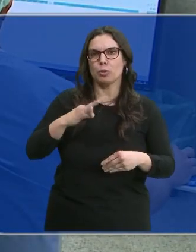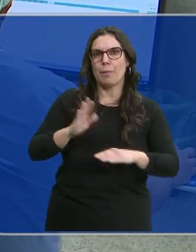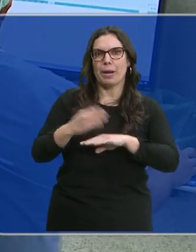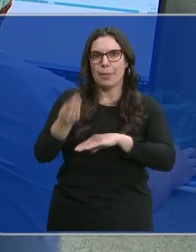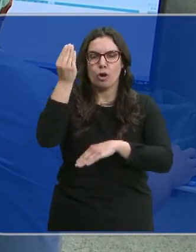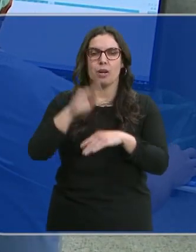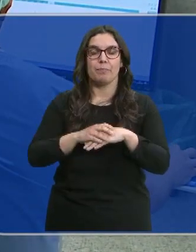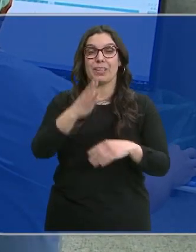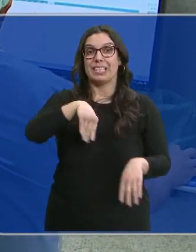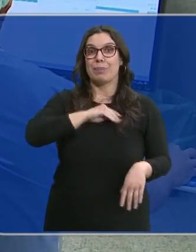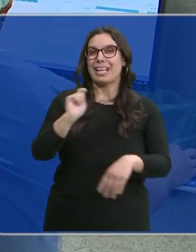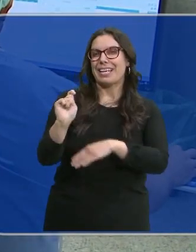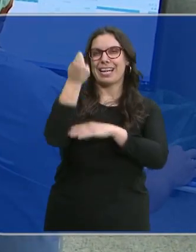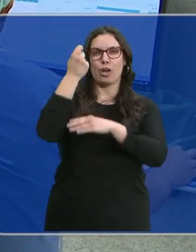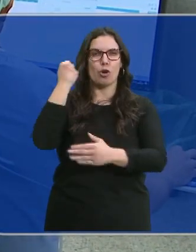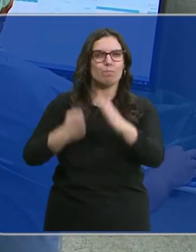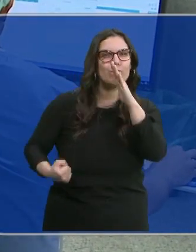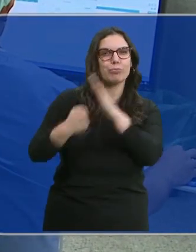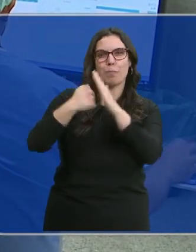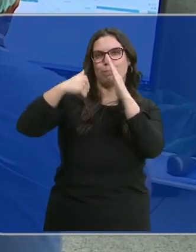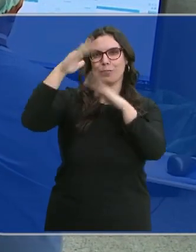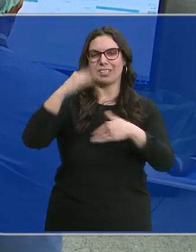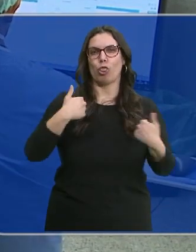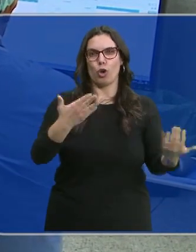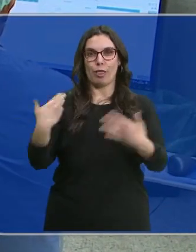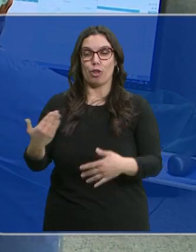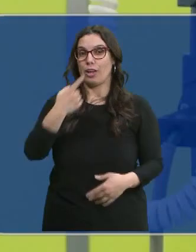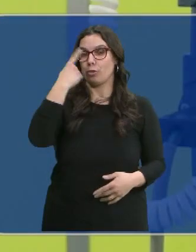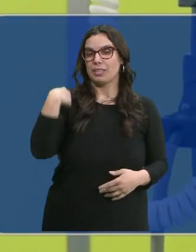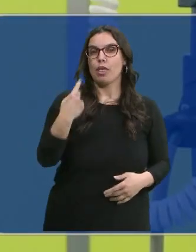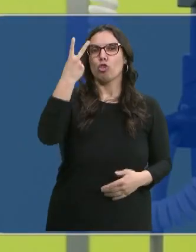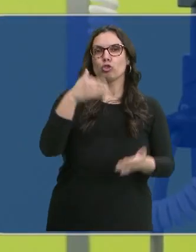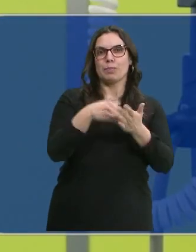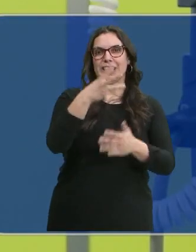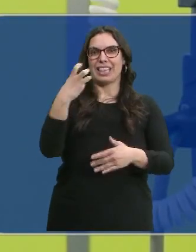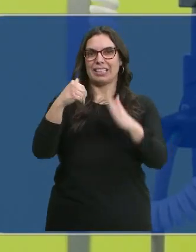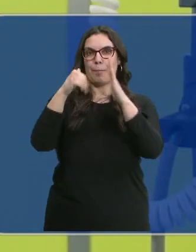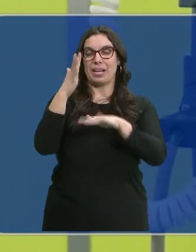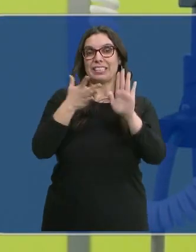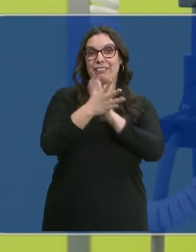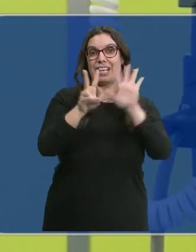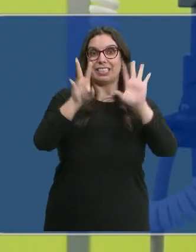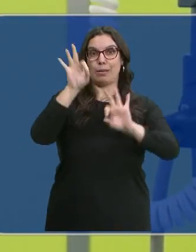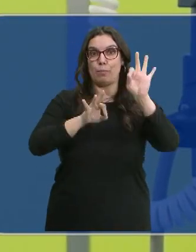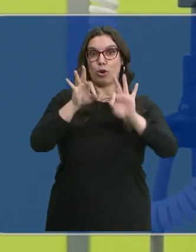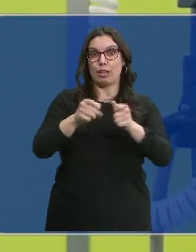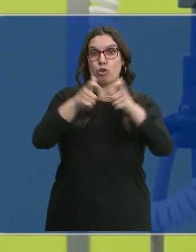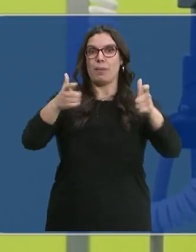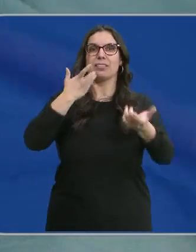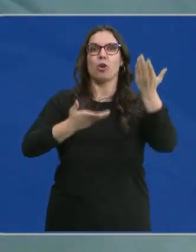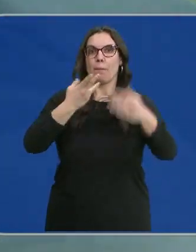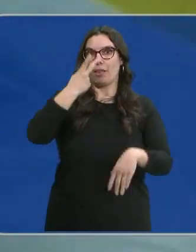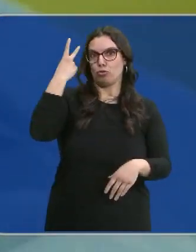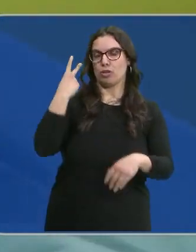España ha batido su récord histórico en donaciones. Este 2023 se han hecho más de 2.300, un 7% más que el año